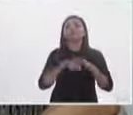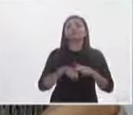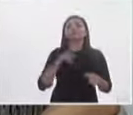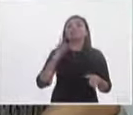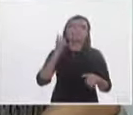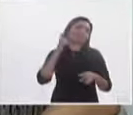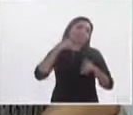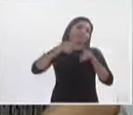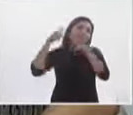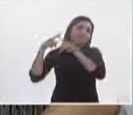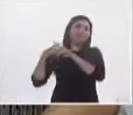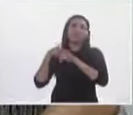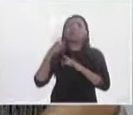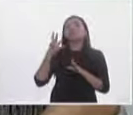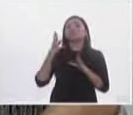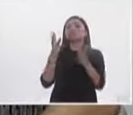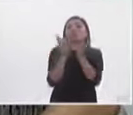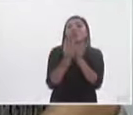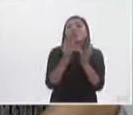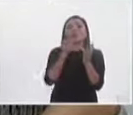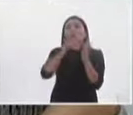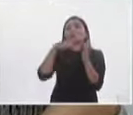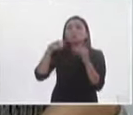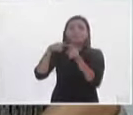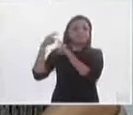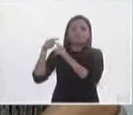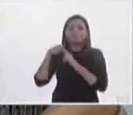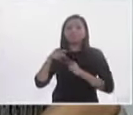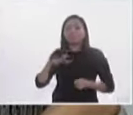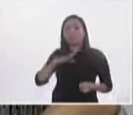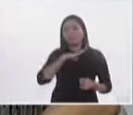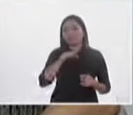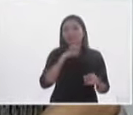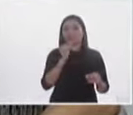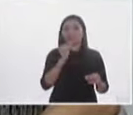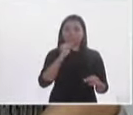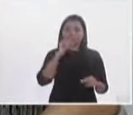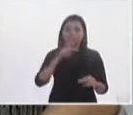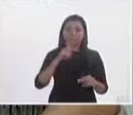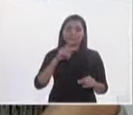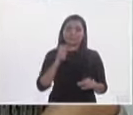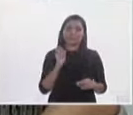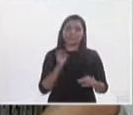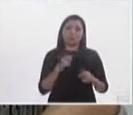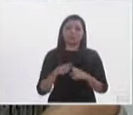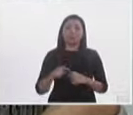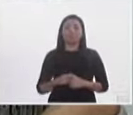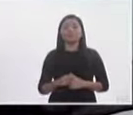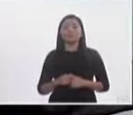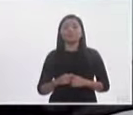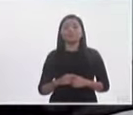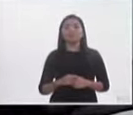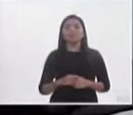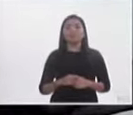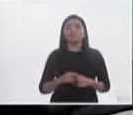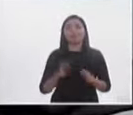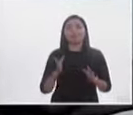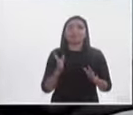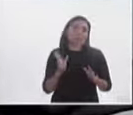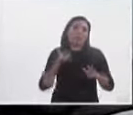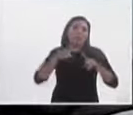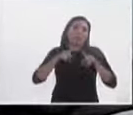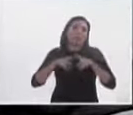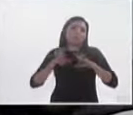región cada ciudad cada espacio tiene un comportamiento diferente respecto al voto depende yo no no